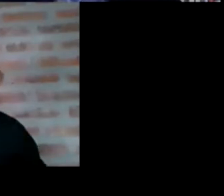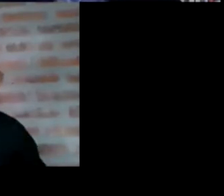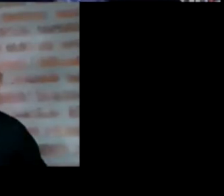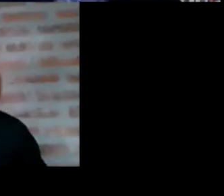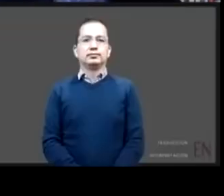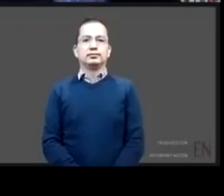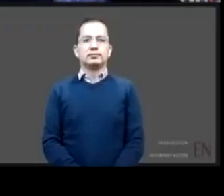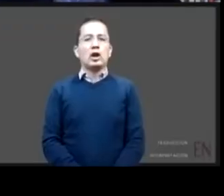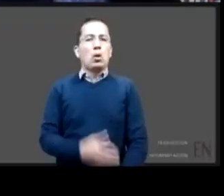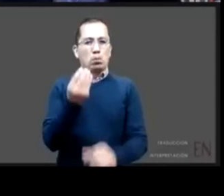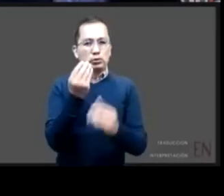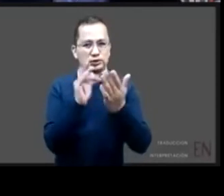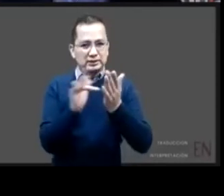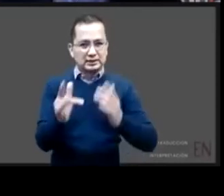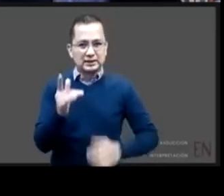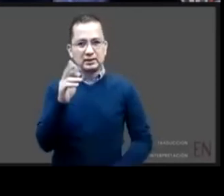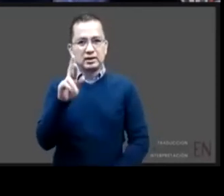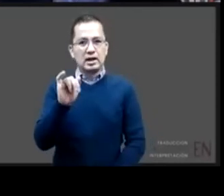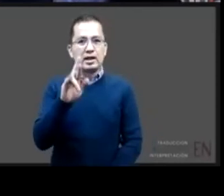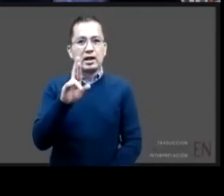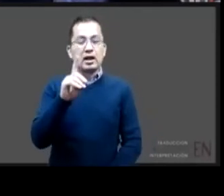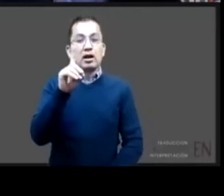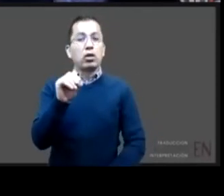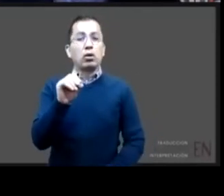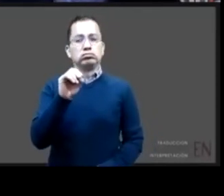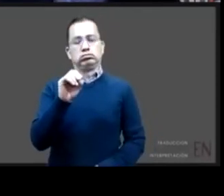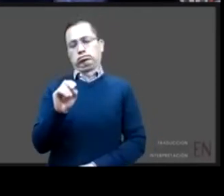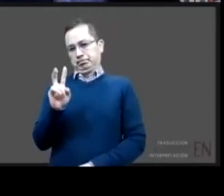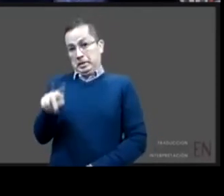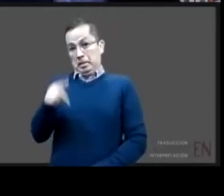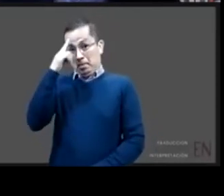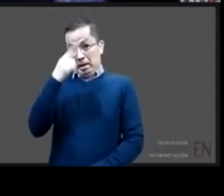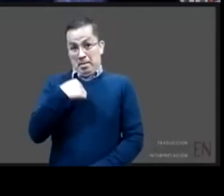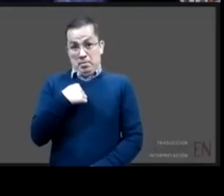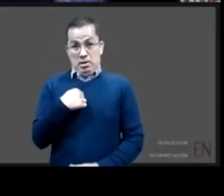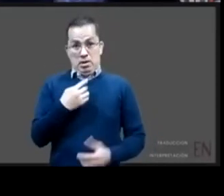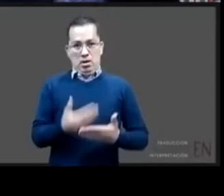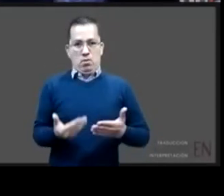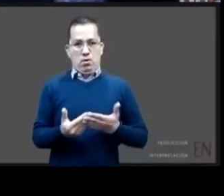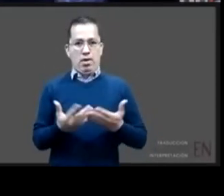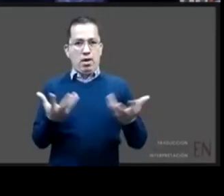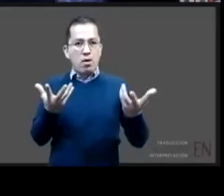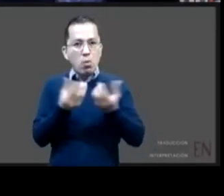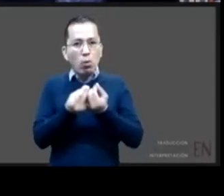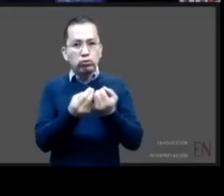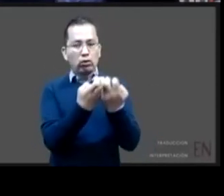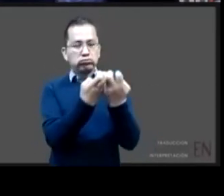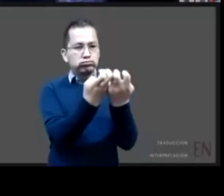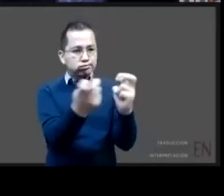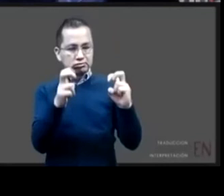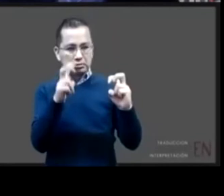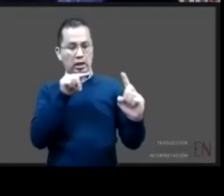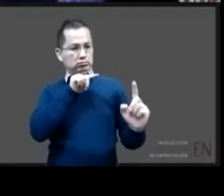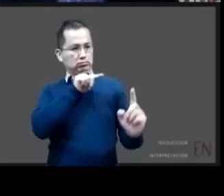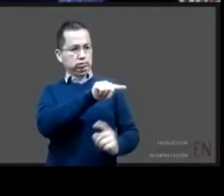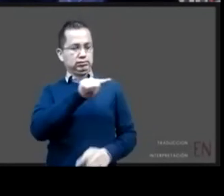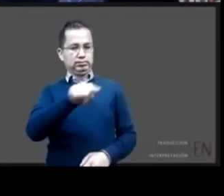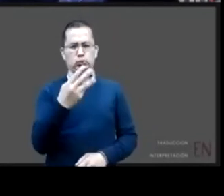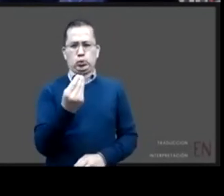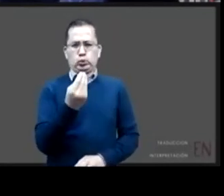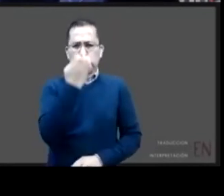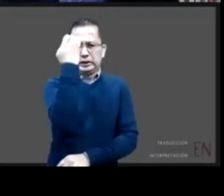con personas con una gran capacidad una gran trayectoria con muchos conocimientos desde el ámbito